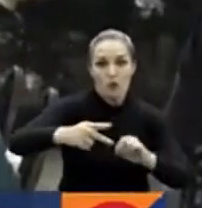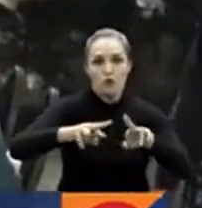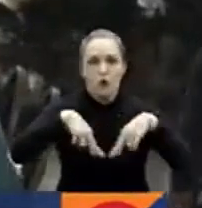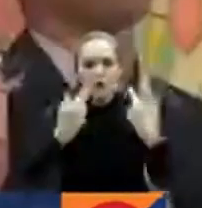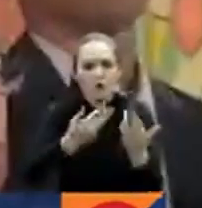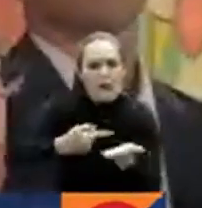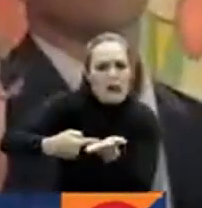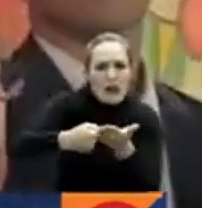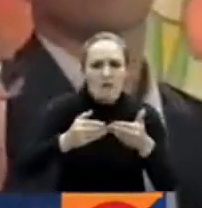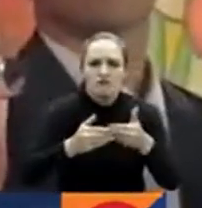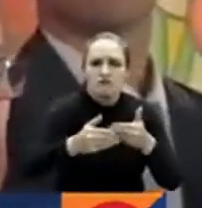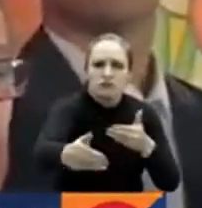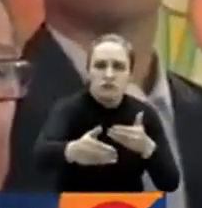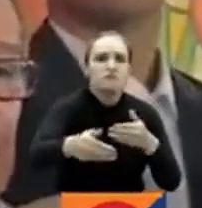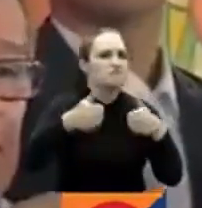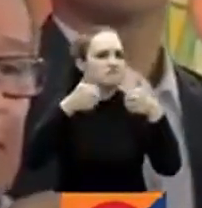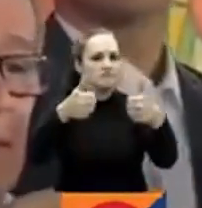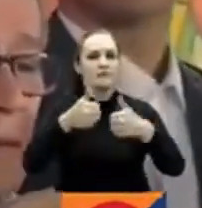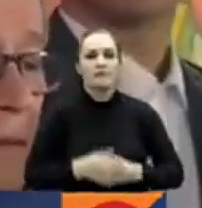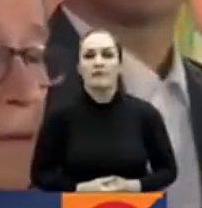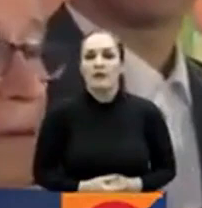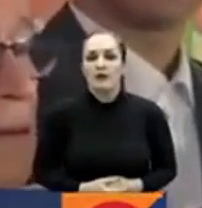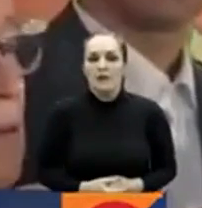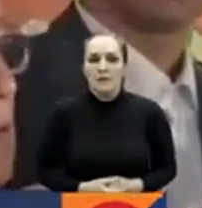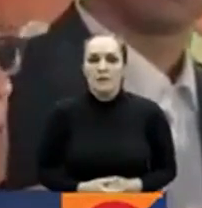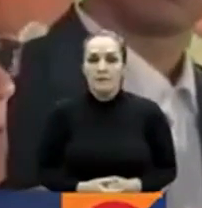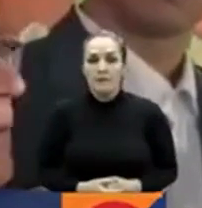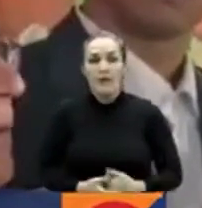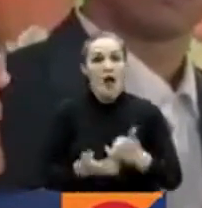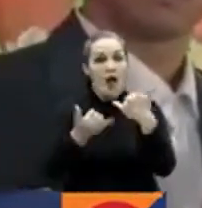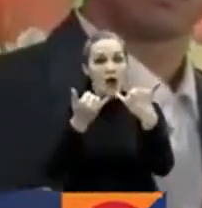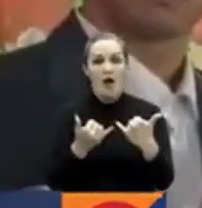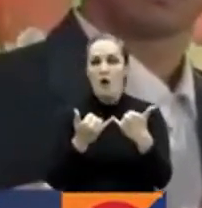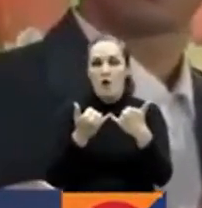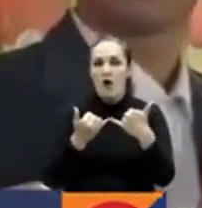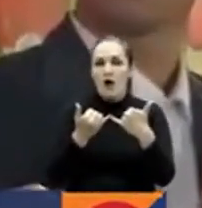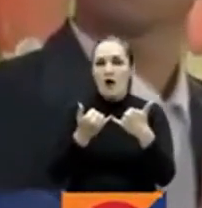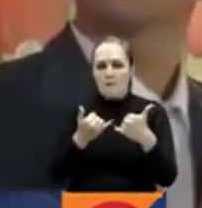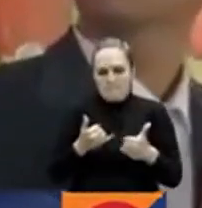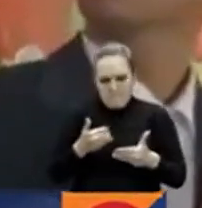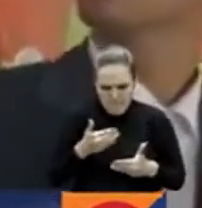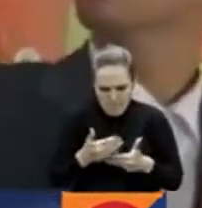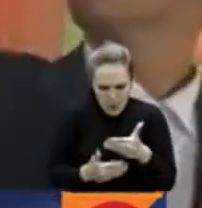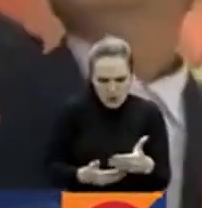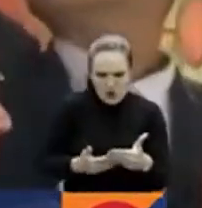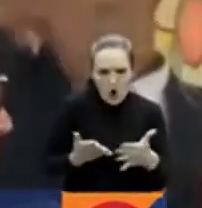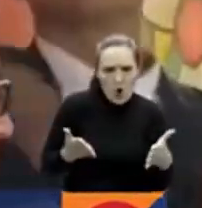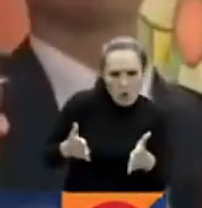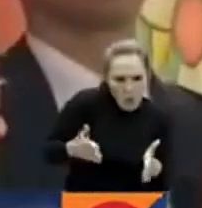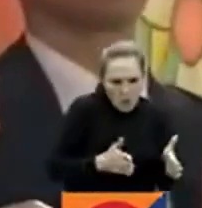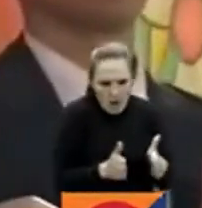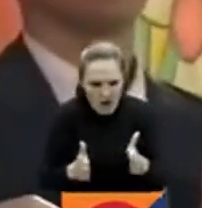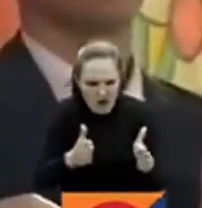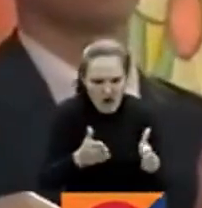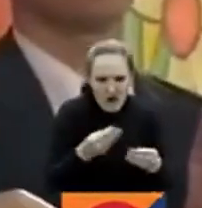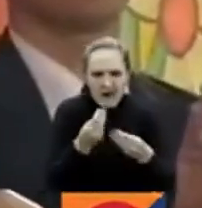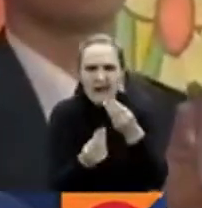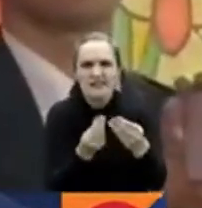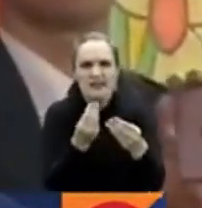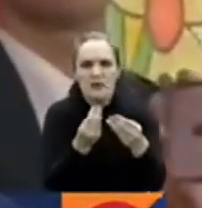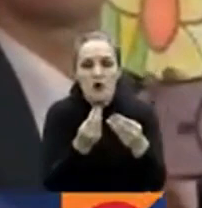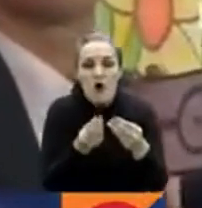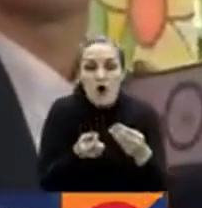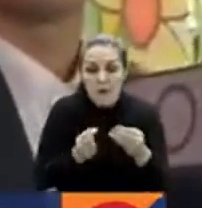los diálogos. Creemos que el camino para discutir los temas que se vienen ahora en el